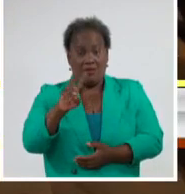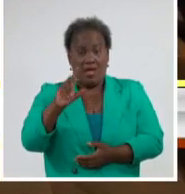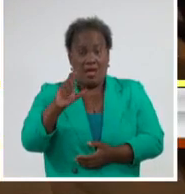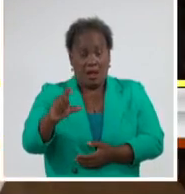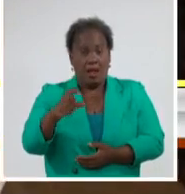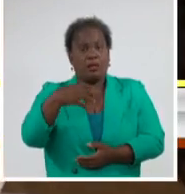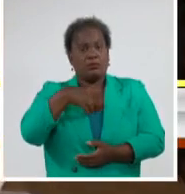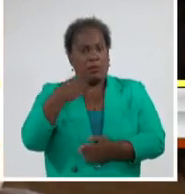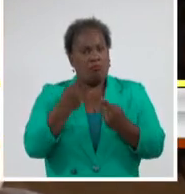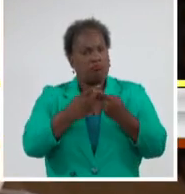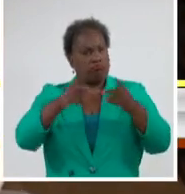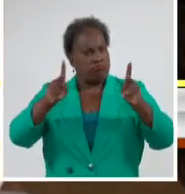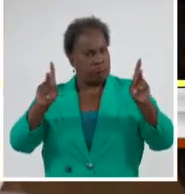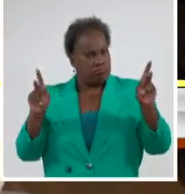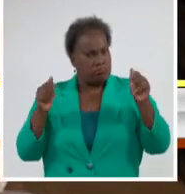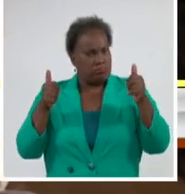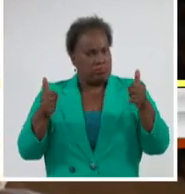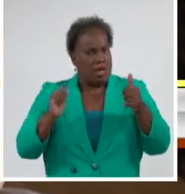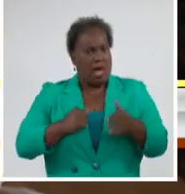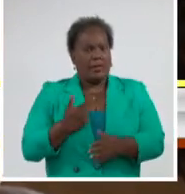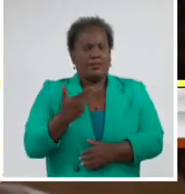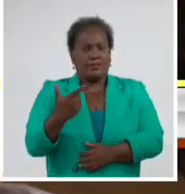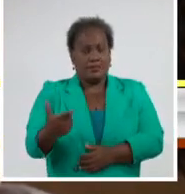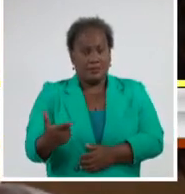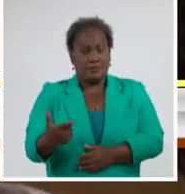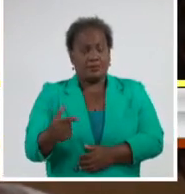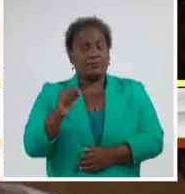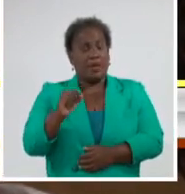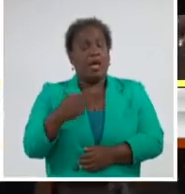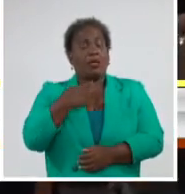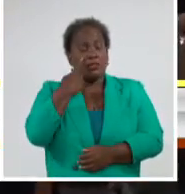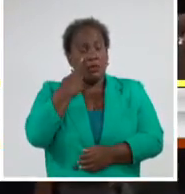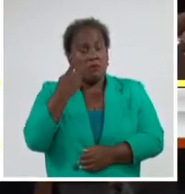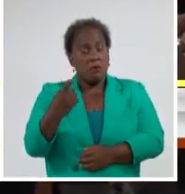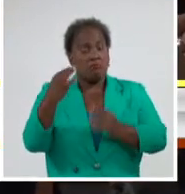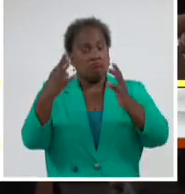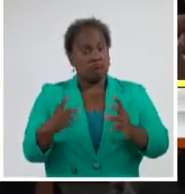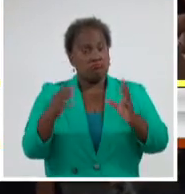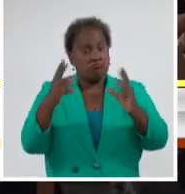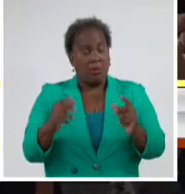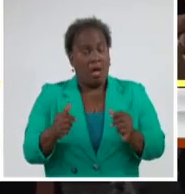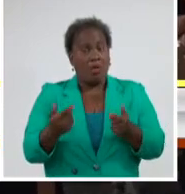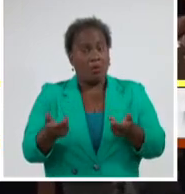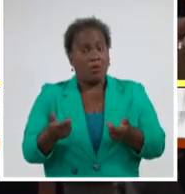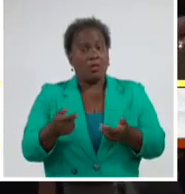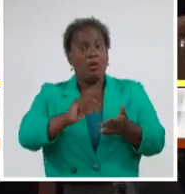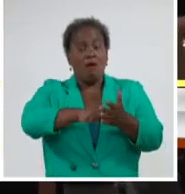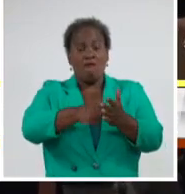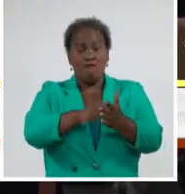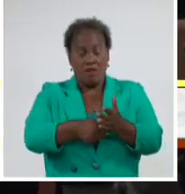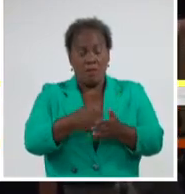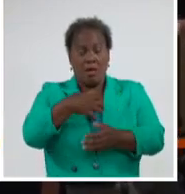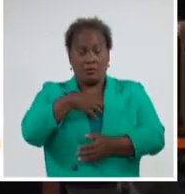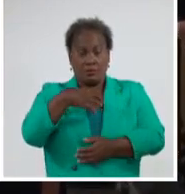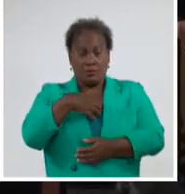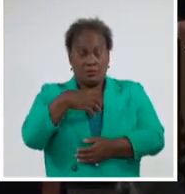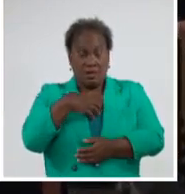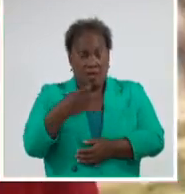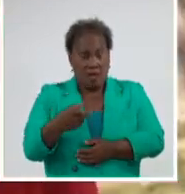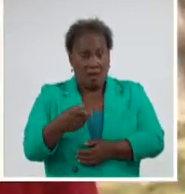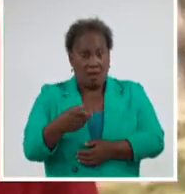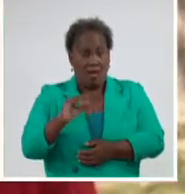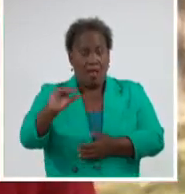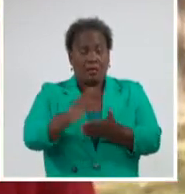alto nivel profesional y artístico, ofrece loables resultados y entre las firmas autorales que aportan a esta cosecha